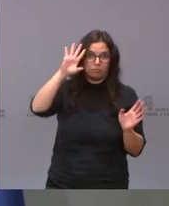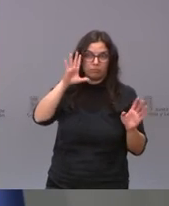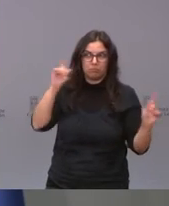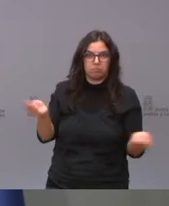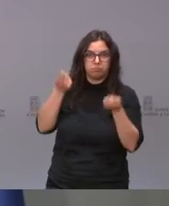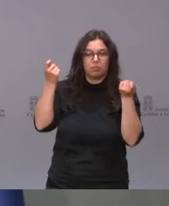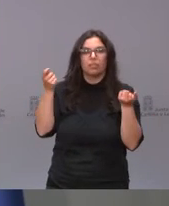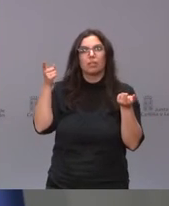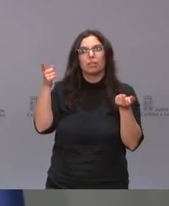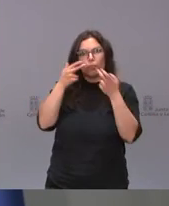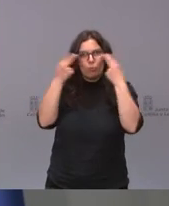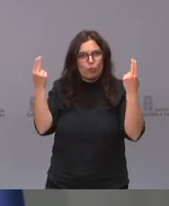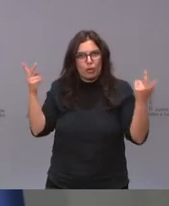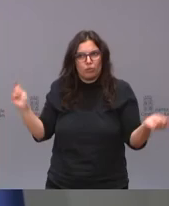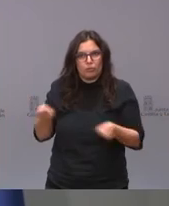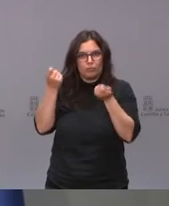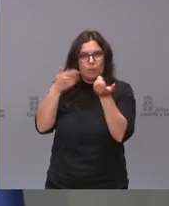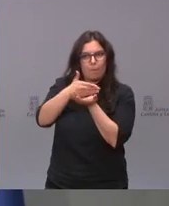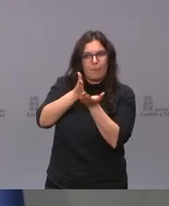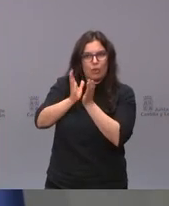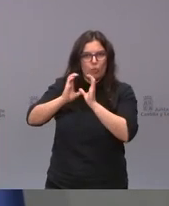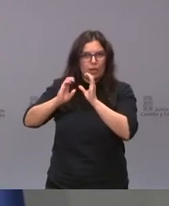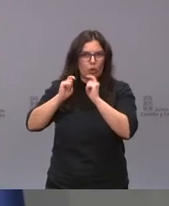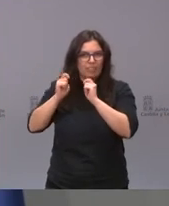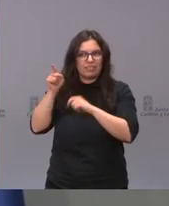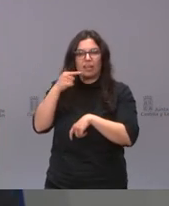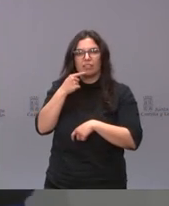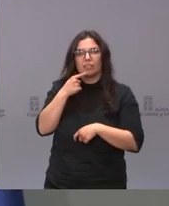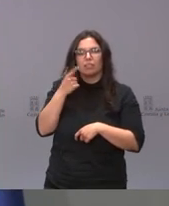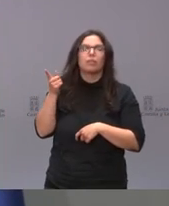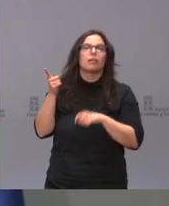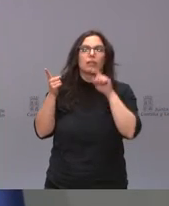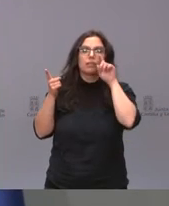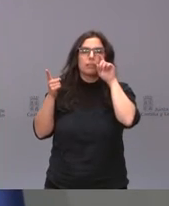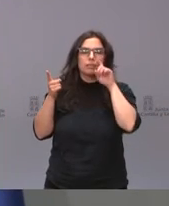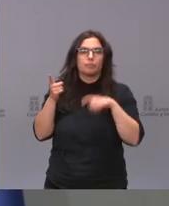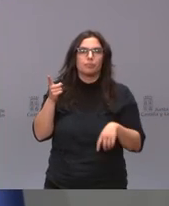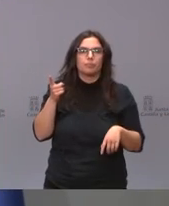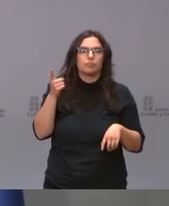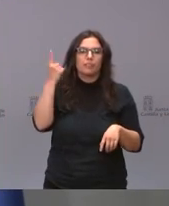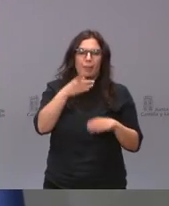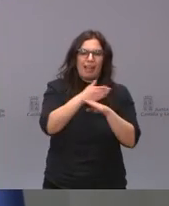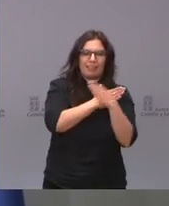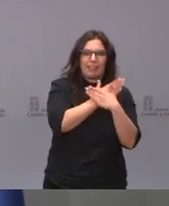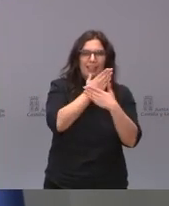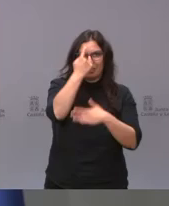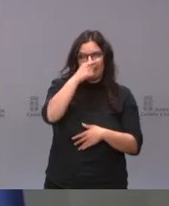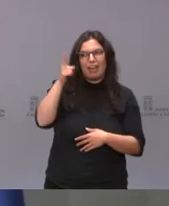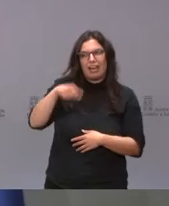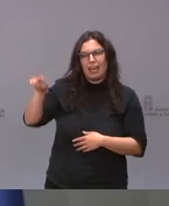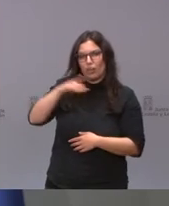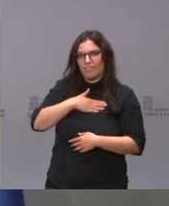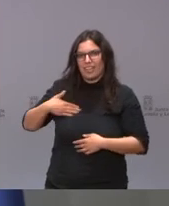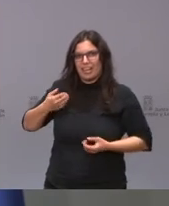declaraciones públicas a un medio sabiendo ya que también sabíamos decía Díaz que la EMA se iba a